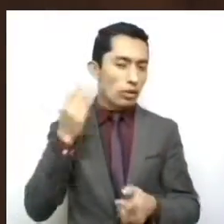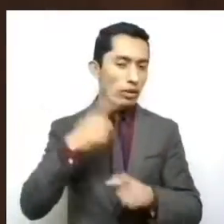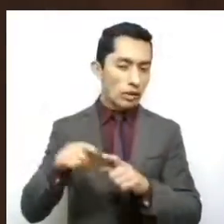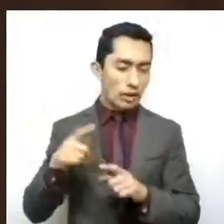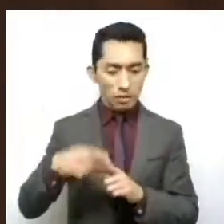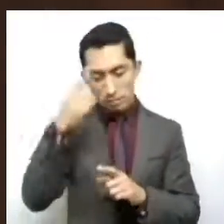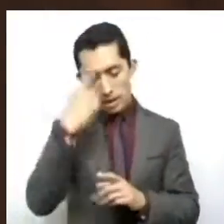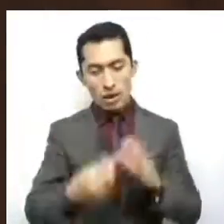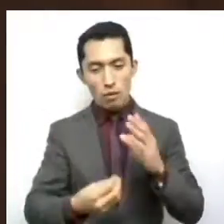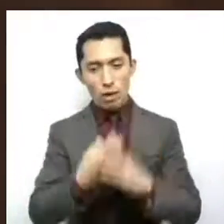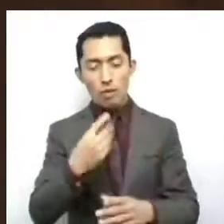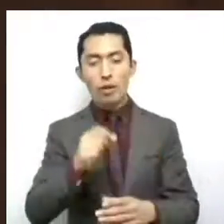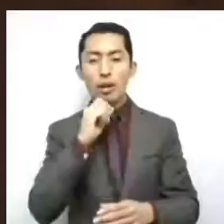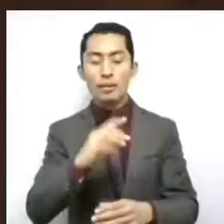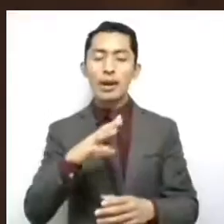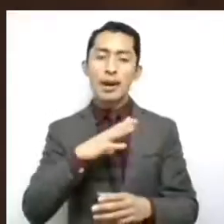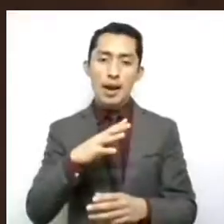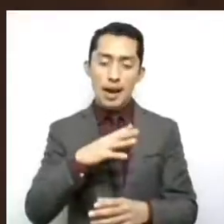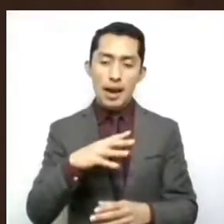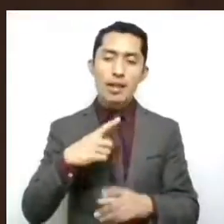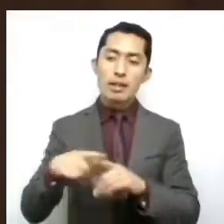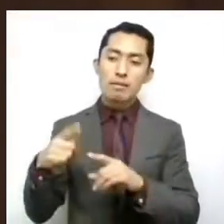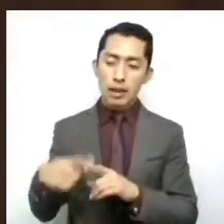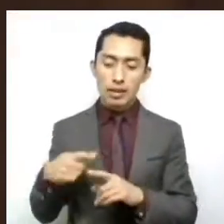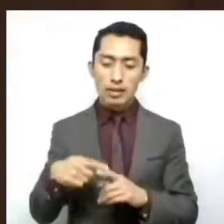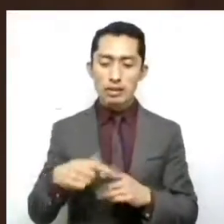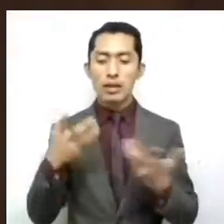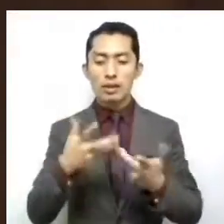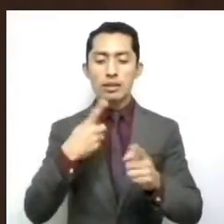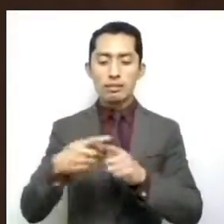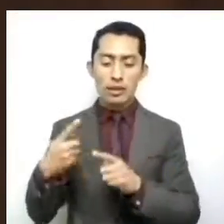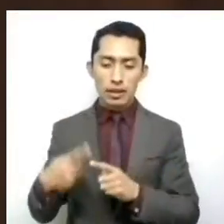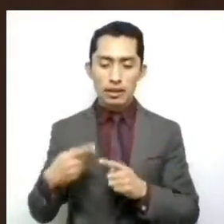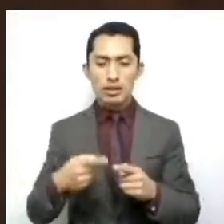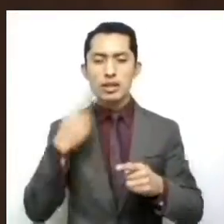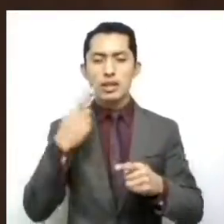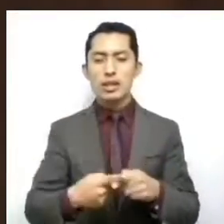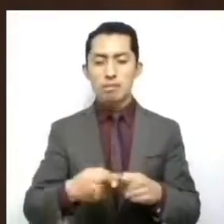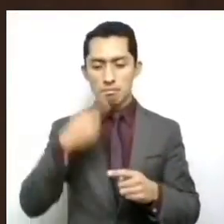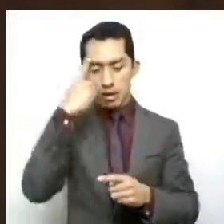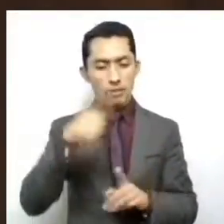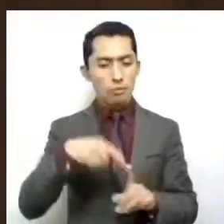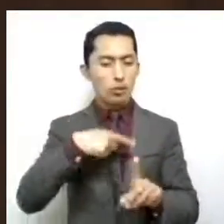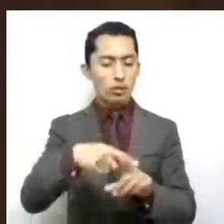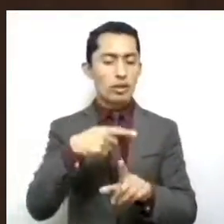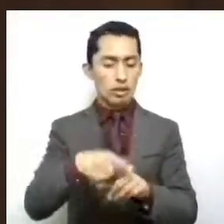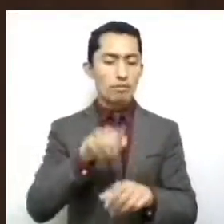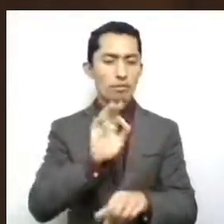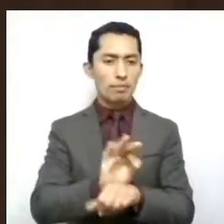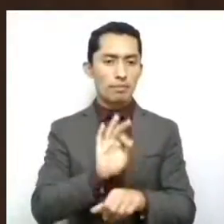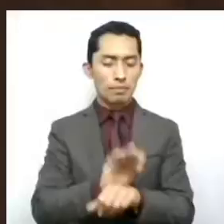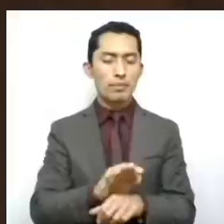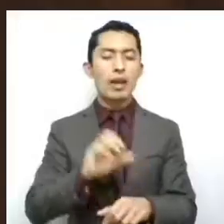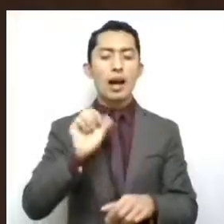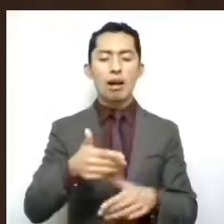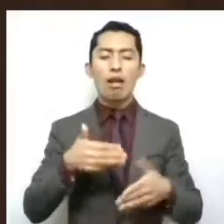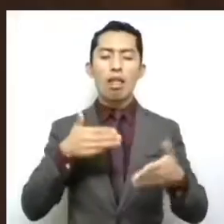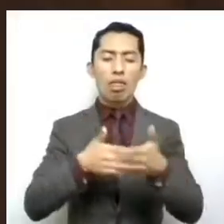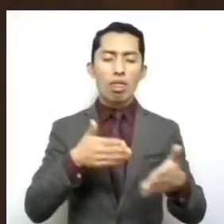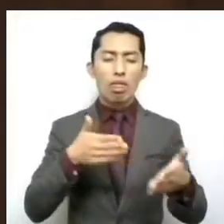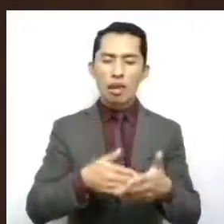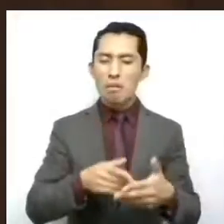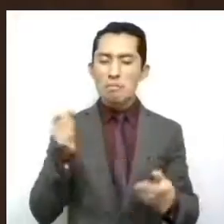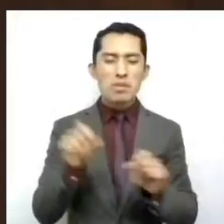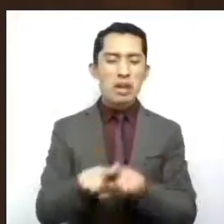así como su integración, objeto y las acciones que emprende de manera positiva. Las barreras que de manera histórica